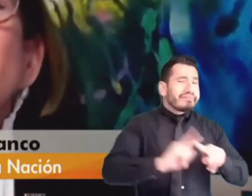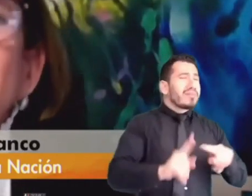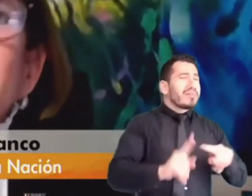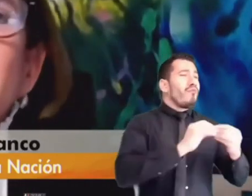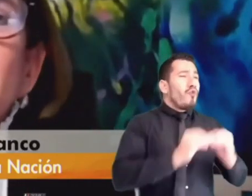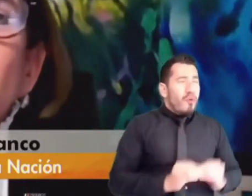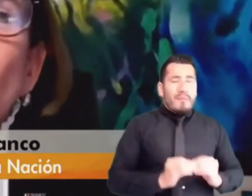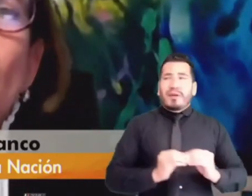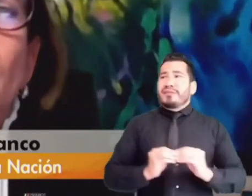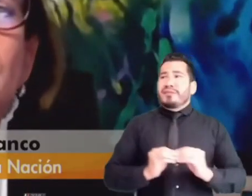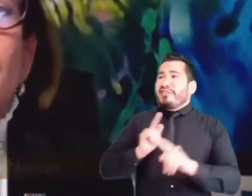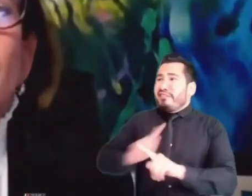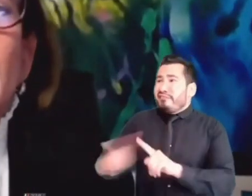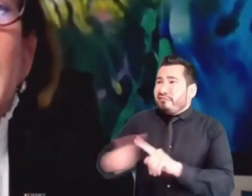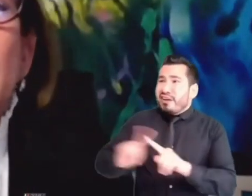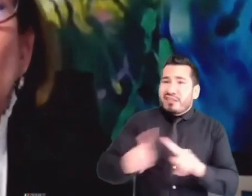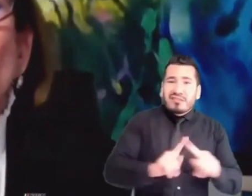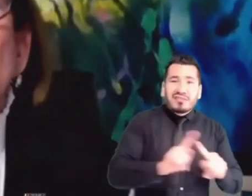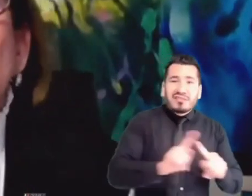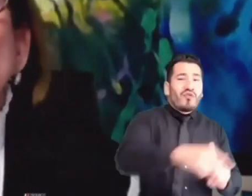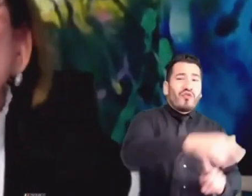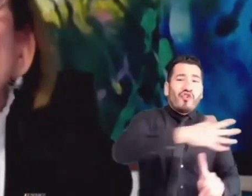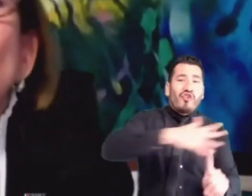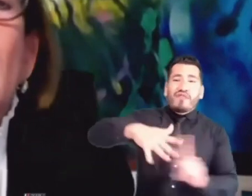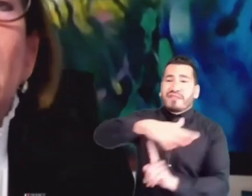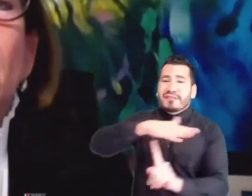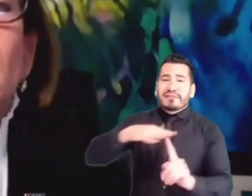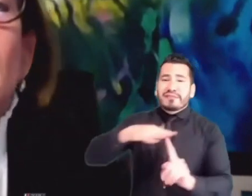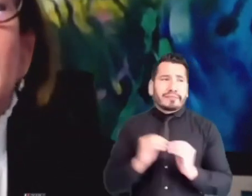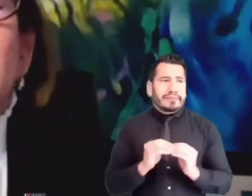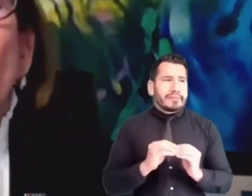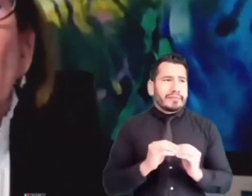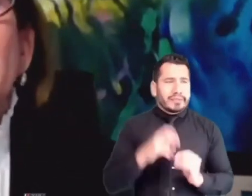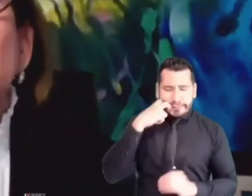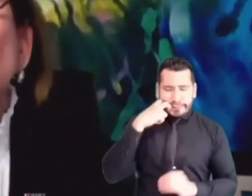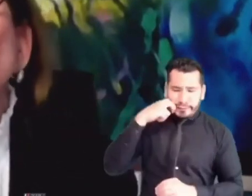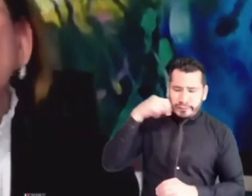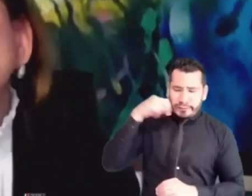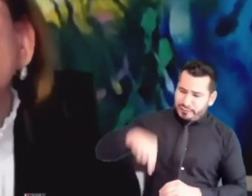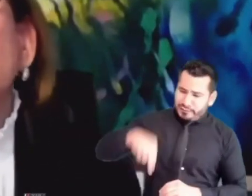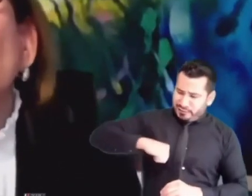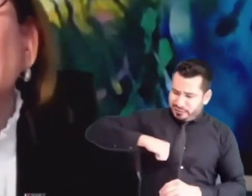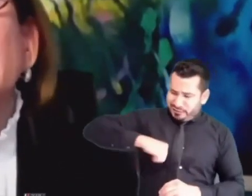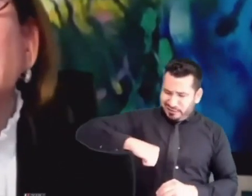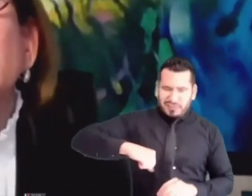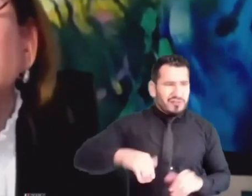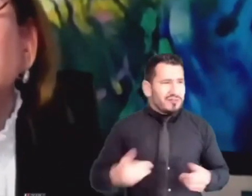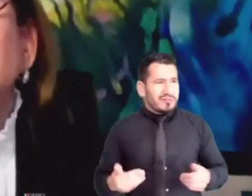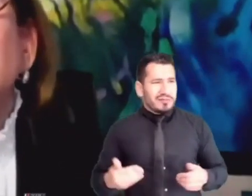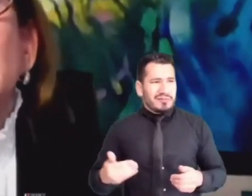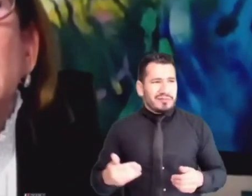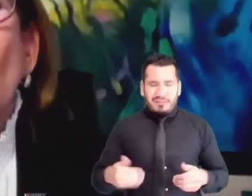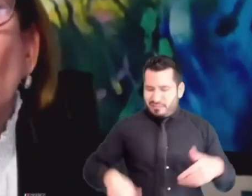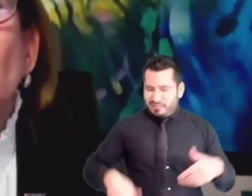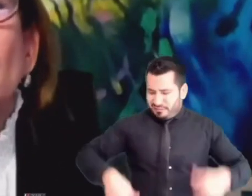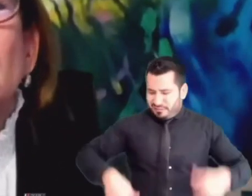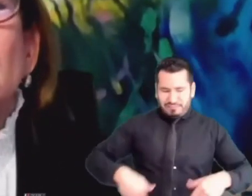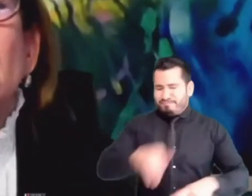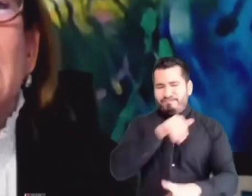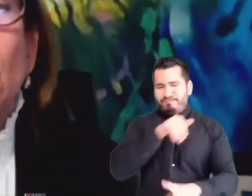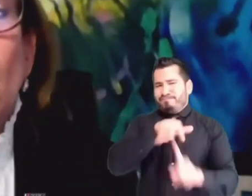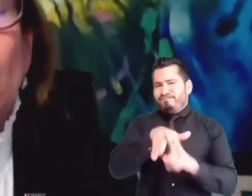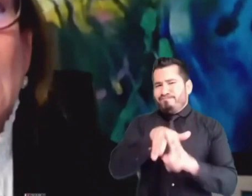es difícil, uno, encontrar un derecho humano que no pueda resultar vulnerado por ella. Y dos,